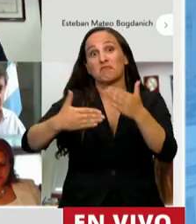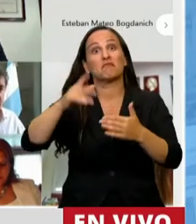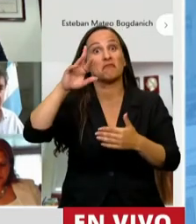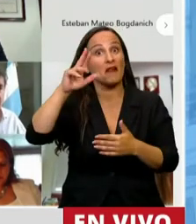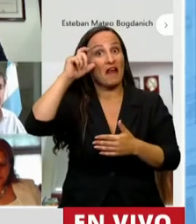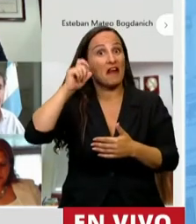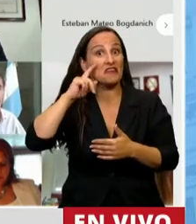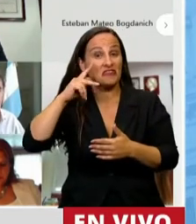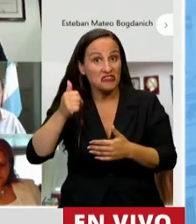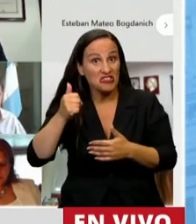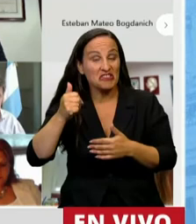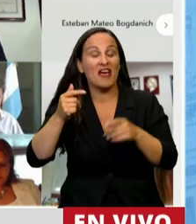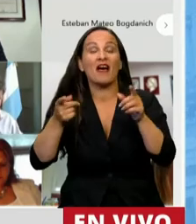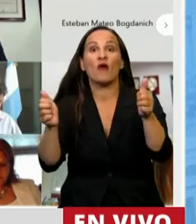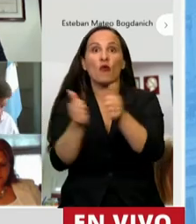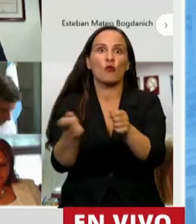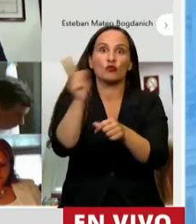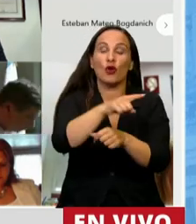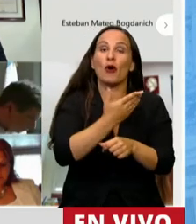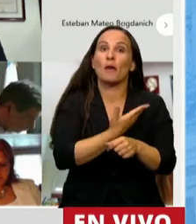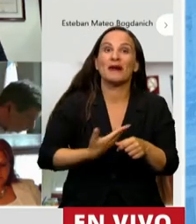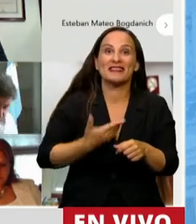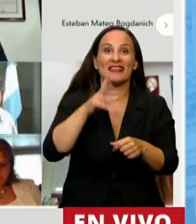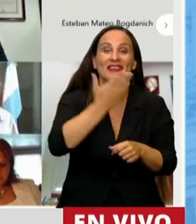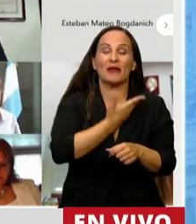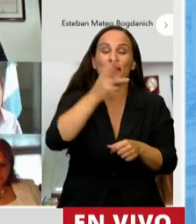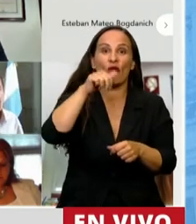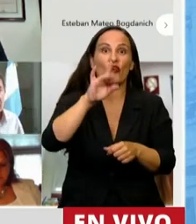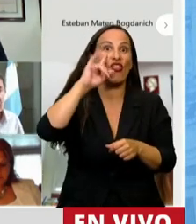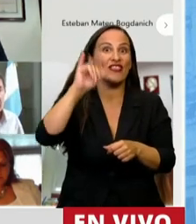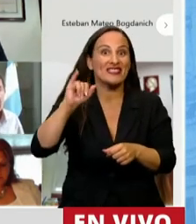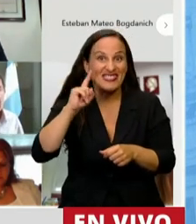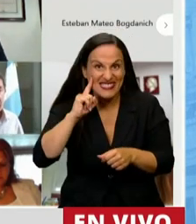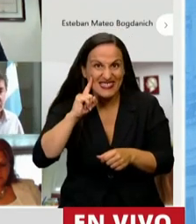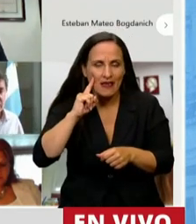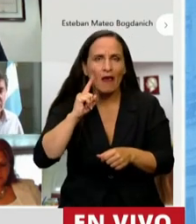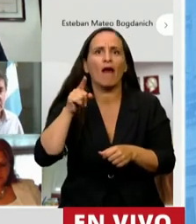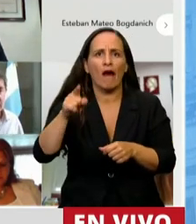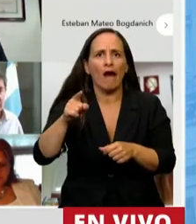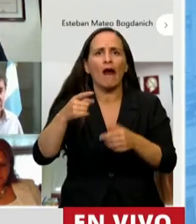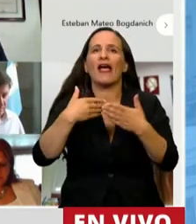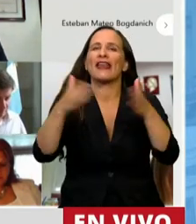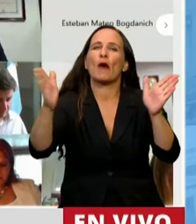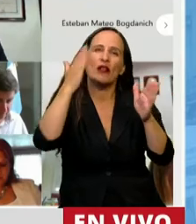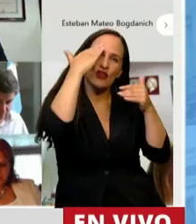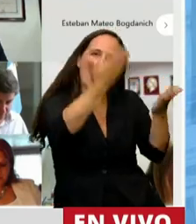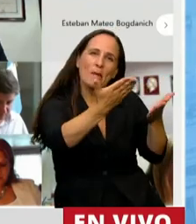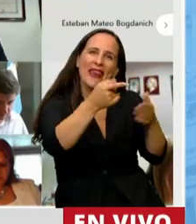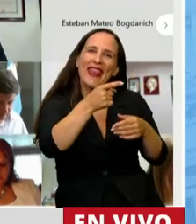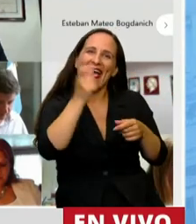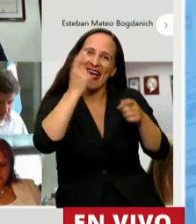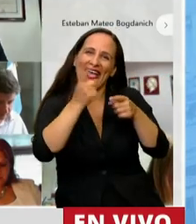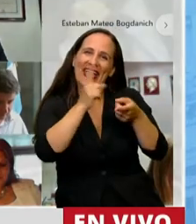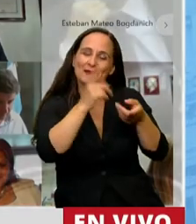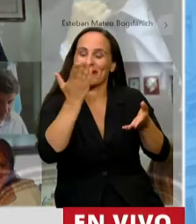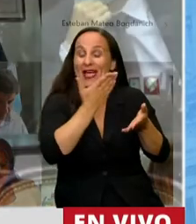presidente doctor Arturo Frondizi, asistió a la inauguración de la sala dedicada a su marido en el Museo de la